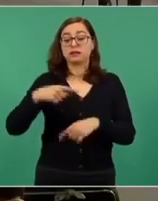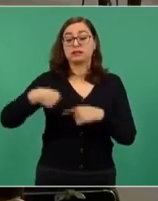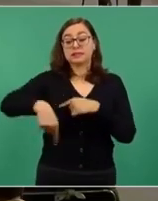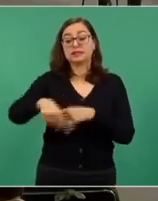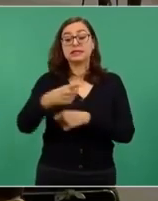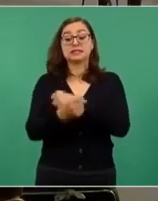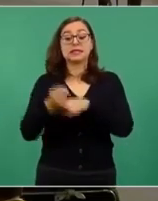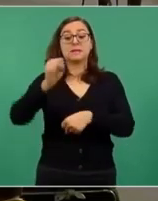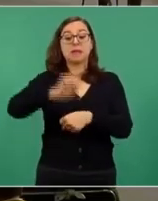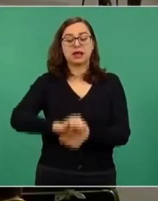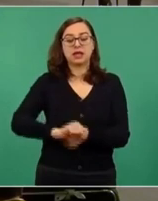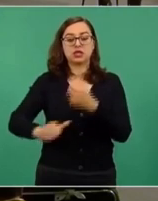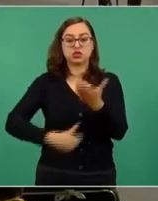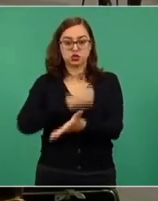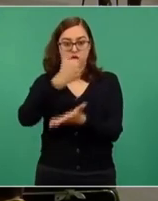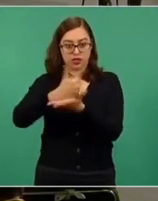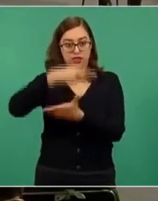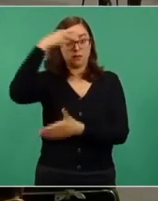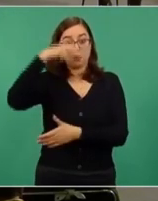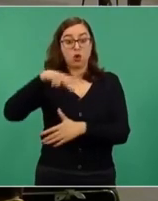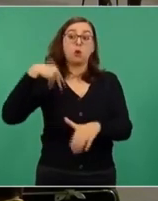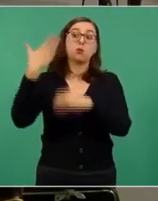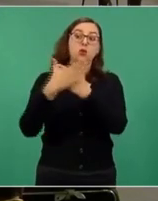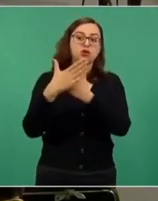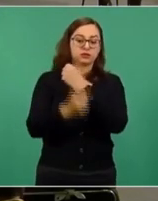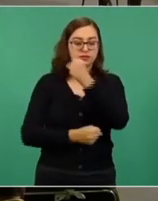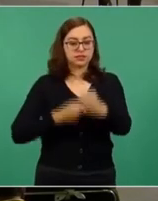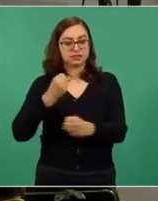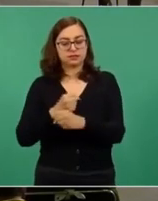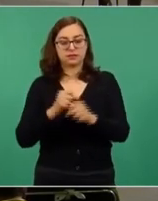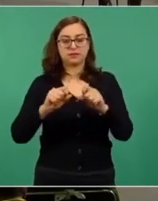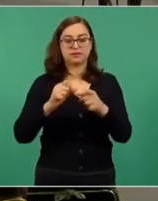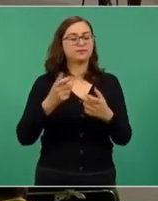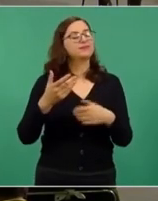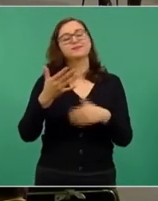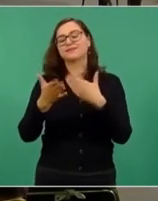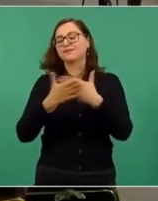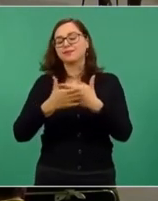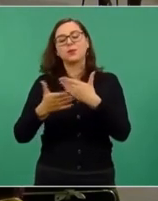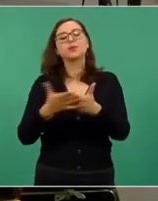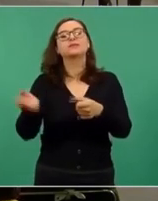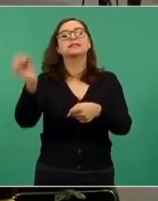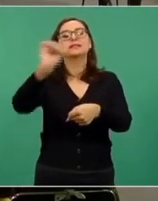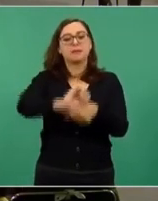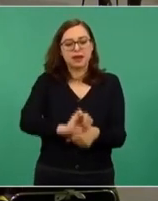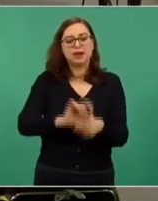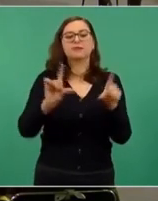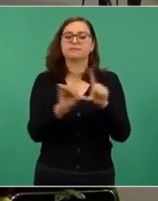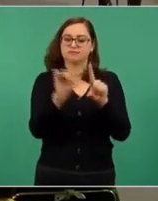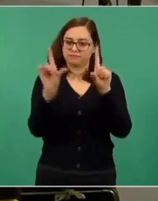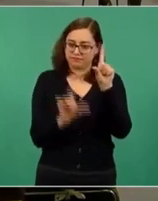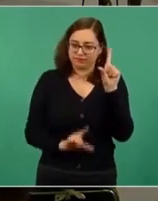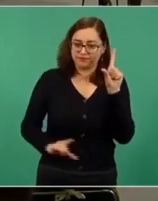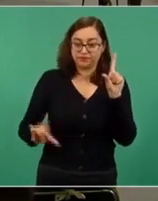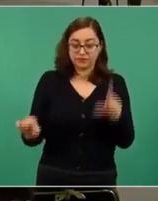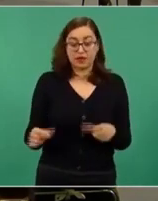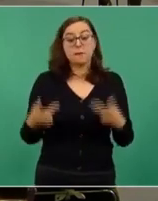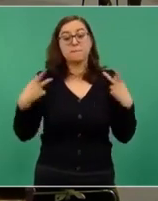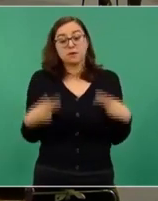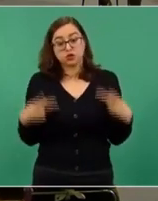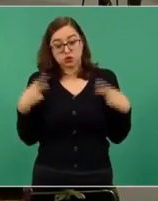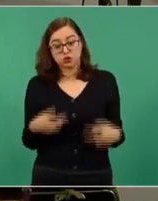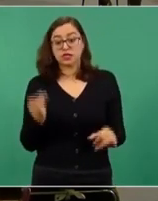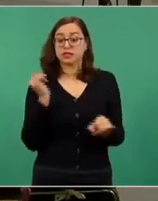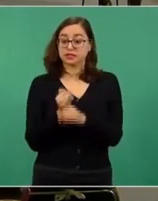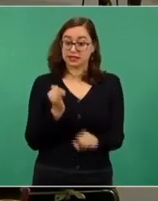semana se abrirá a nivel nacional y vamos a pedirles que quienes tengan acceso a internet y